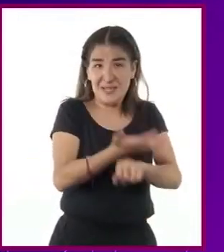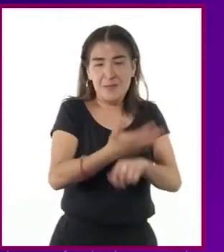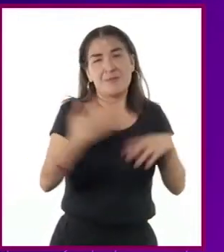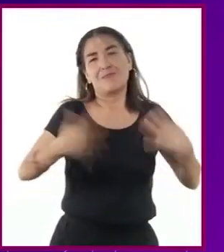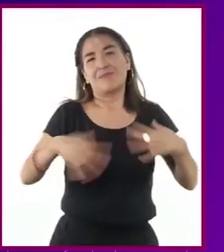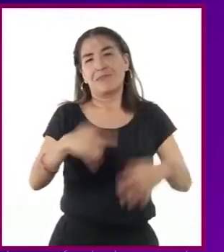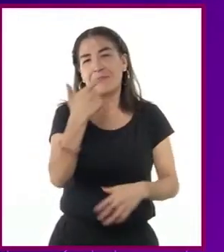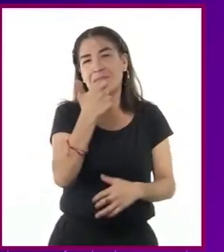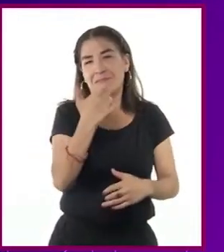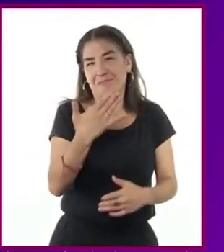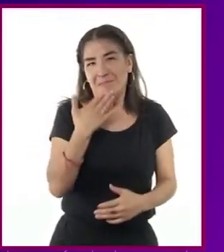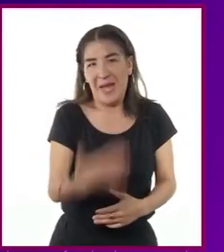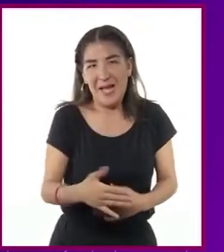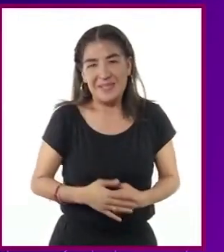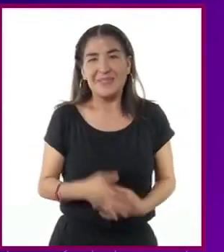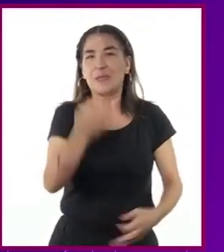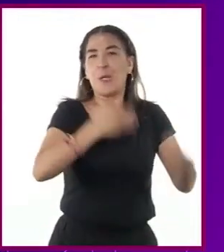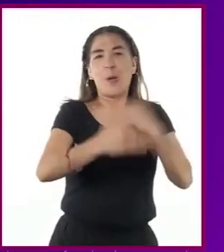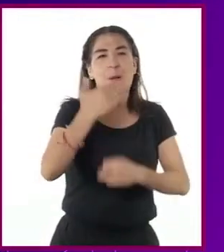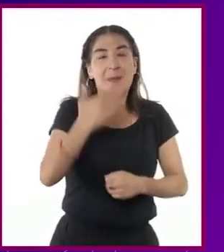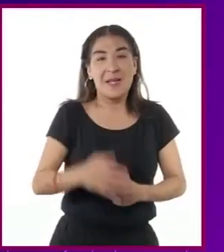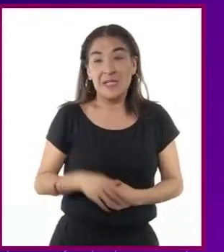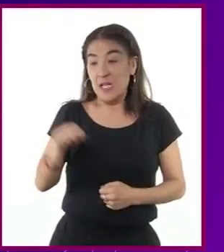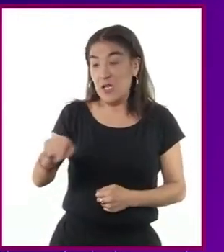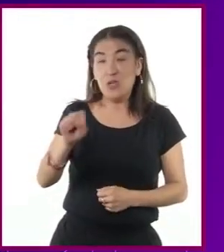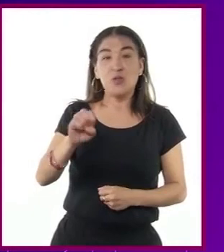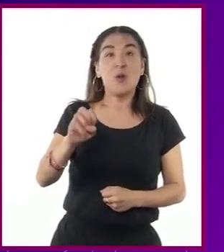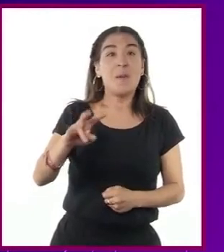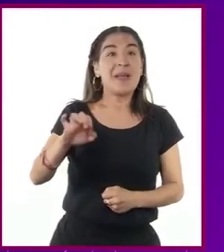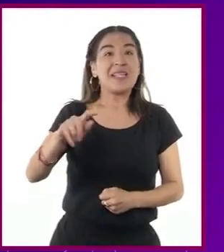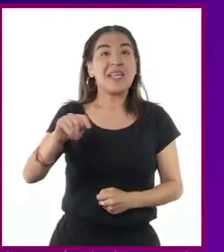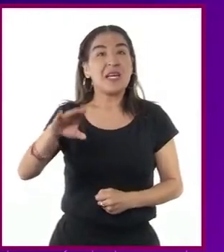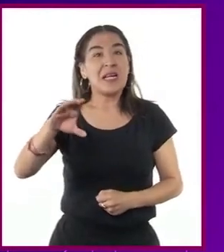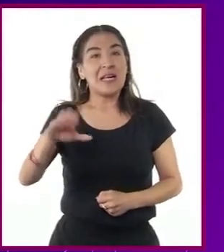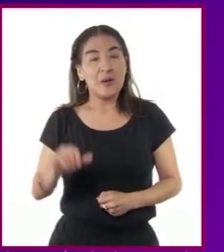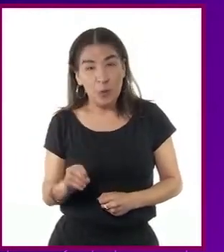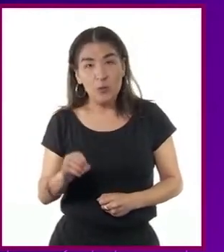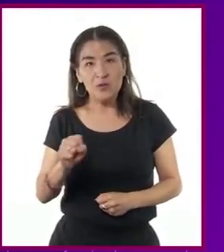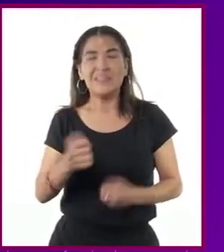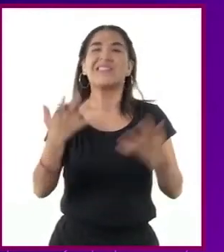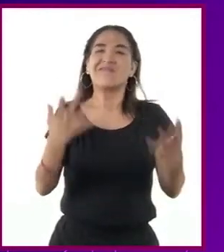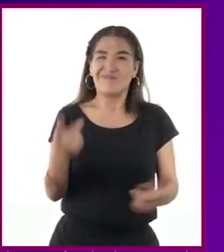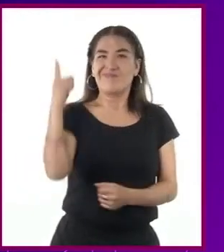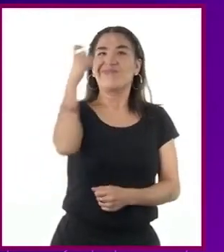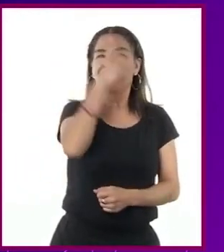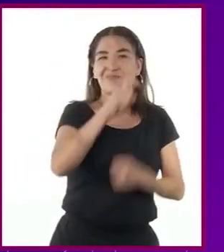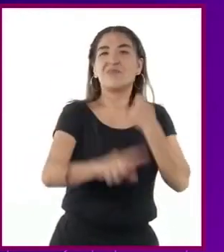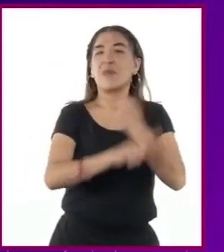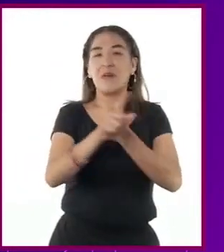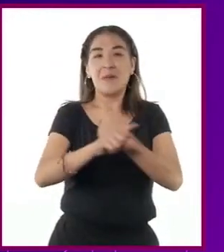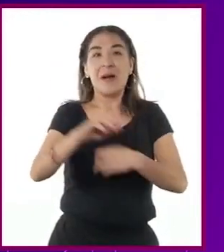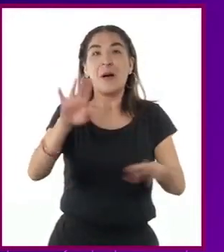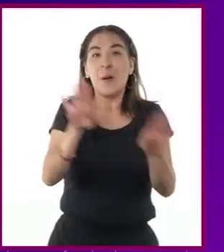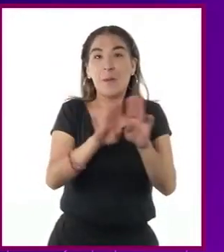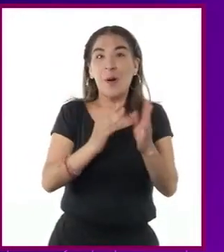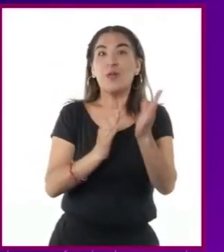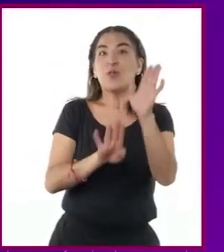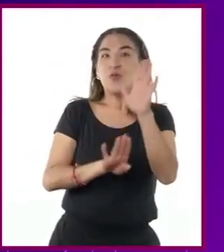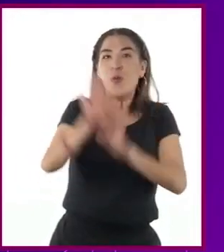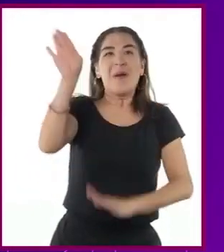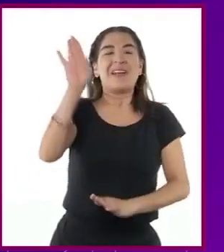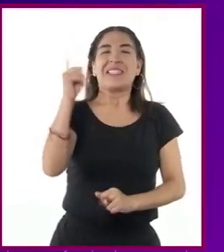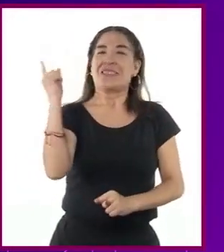los soviéticos estaban en una posición más difícil y nunca la pudieron superar. En esta